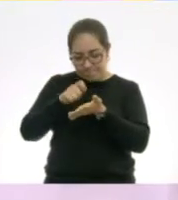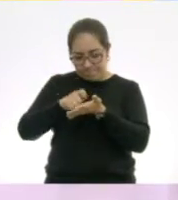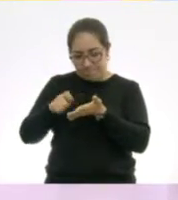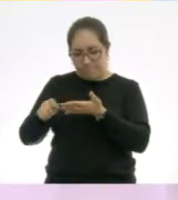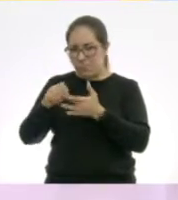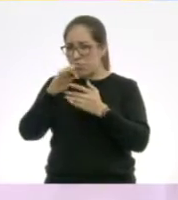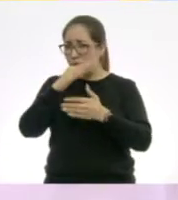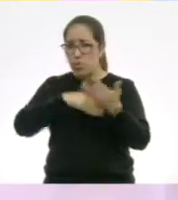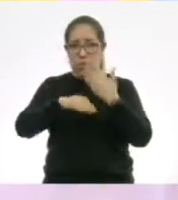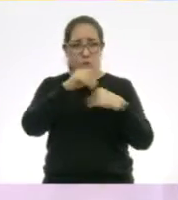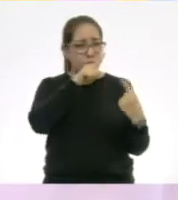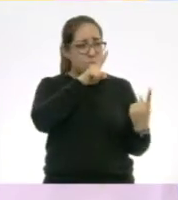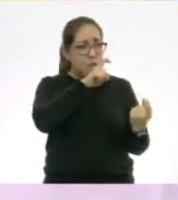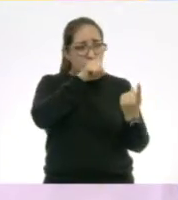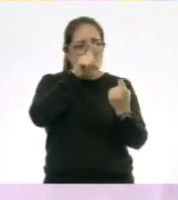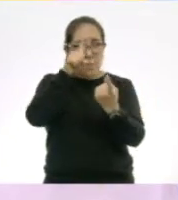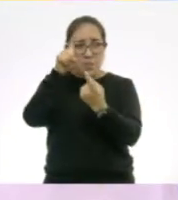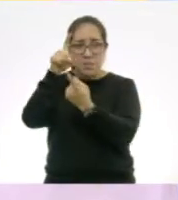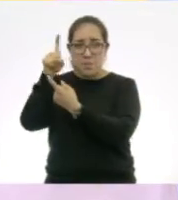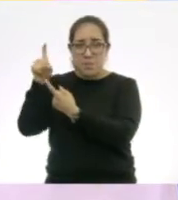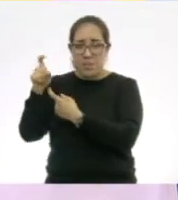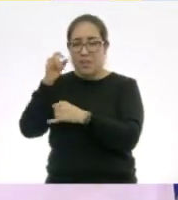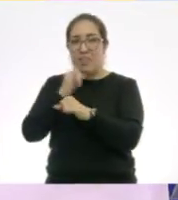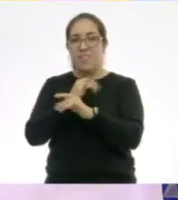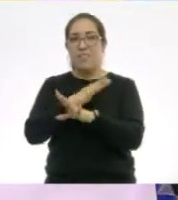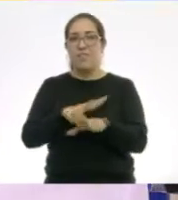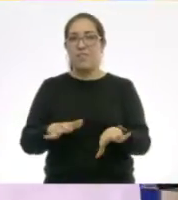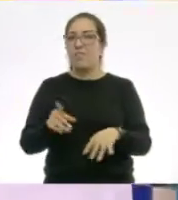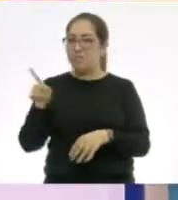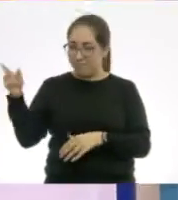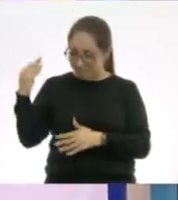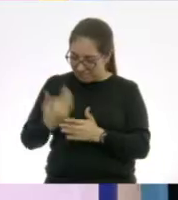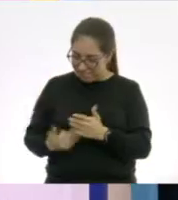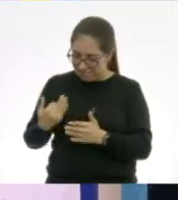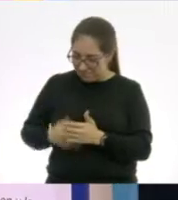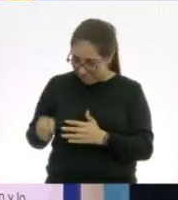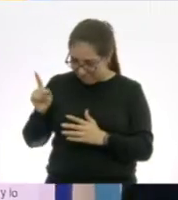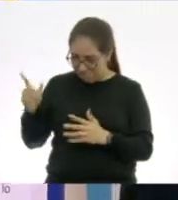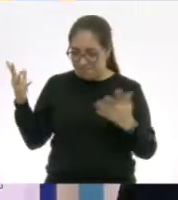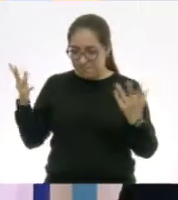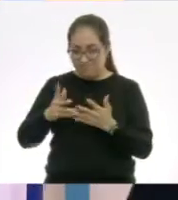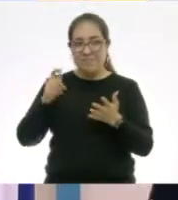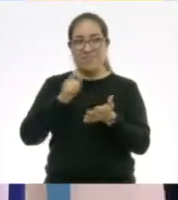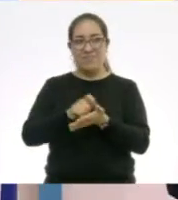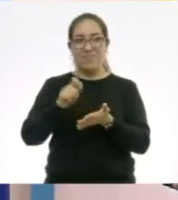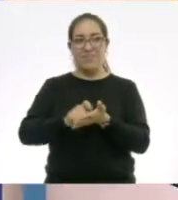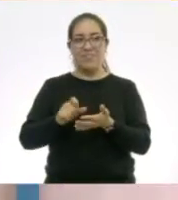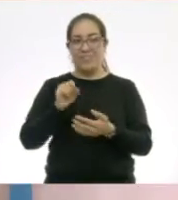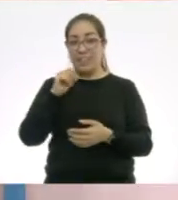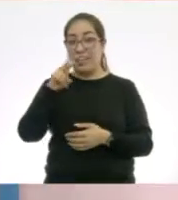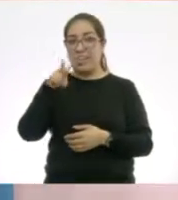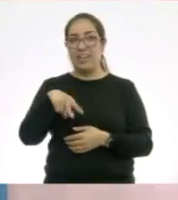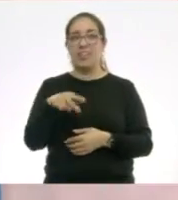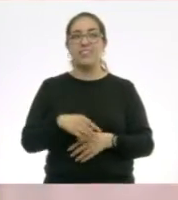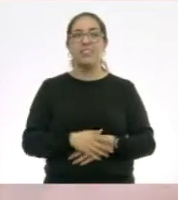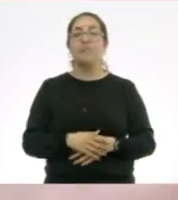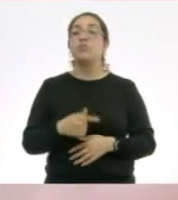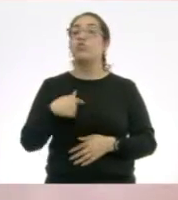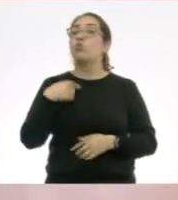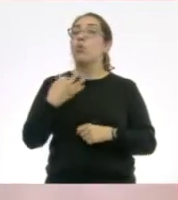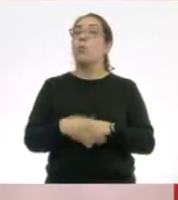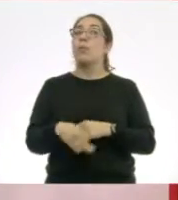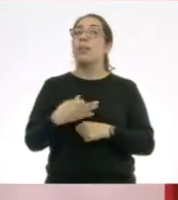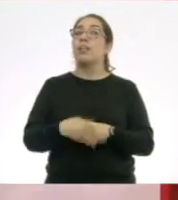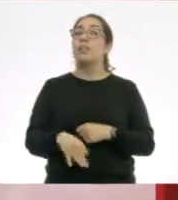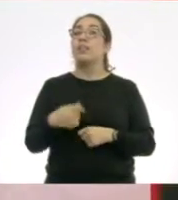copiando todo de los periódicos, de no te hagas que no has hecho esa. Así que adelante. Mientras, yo voy